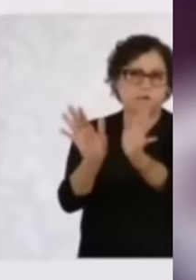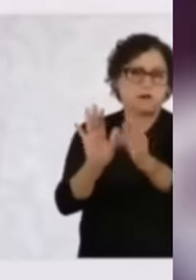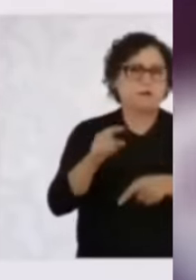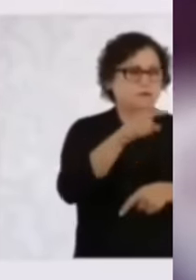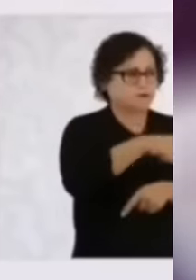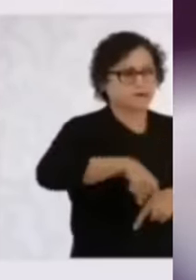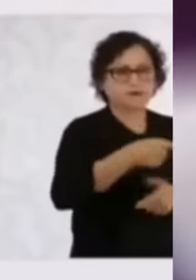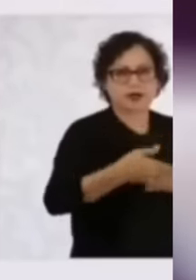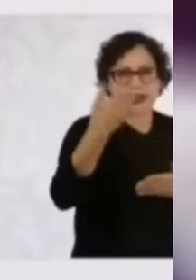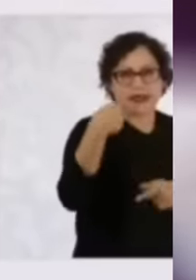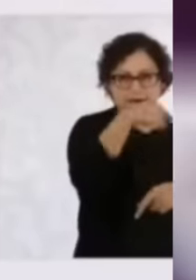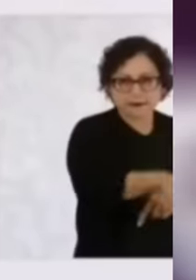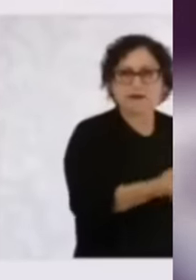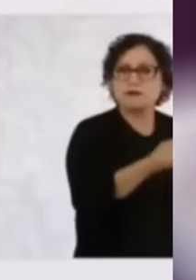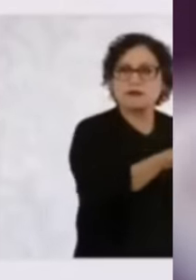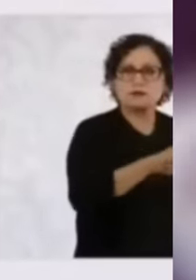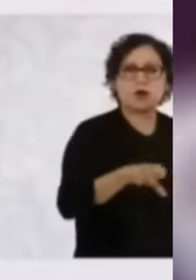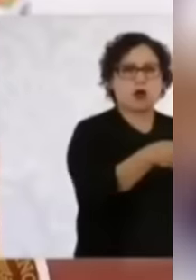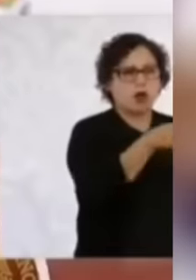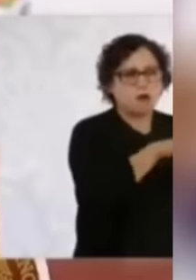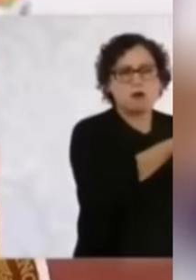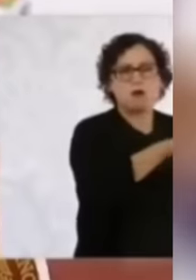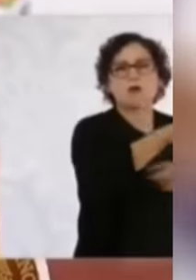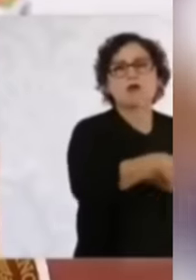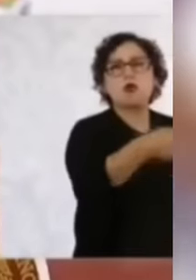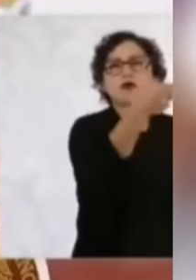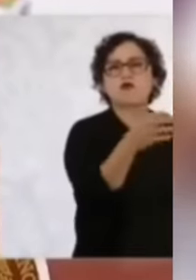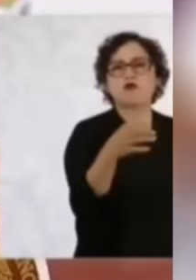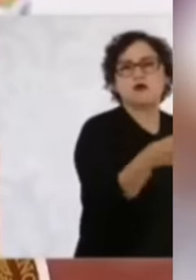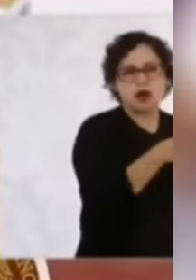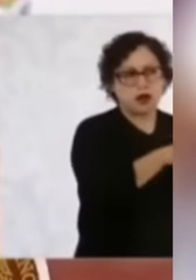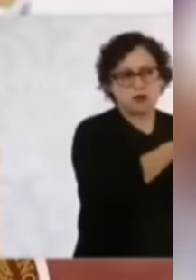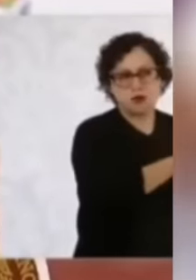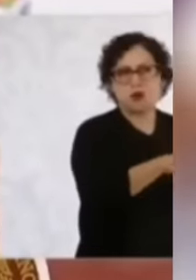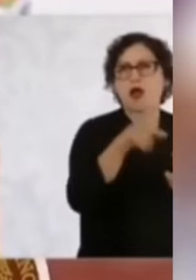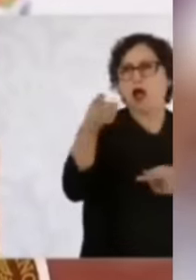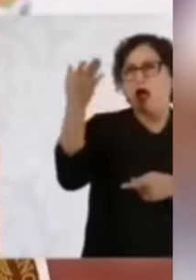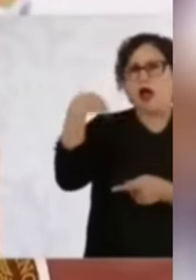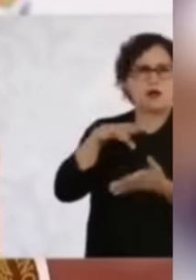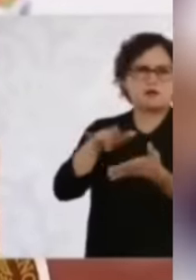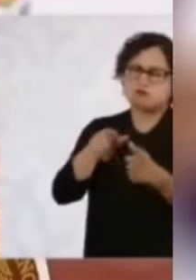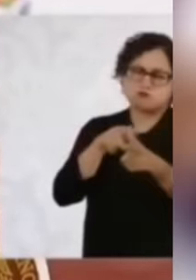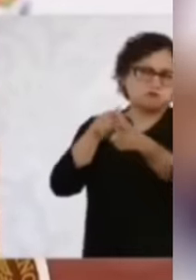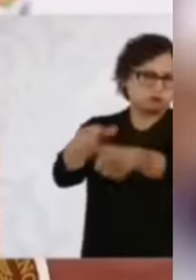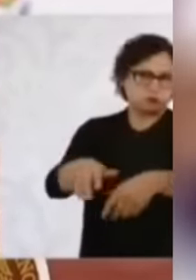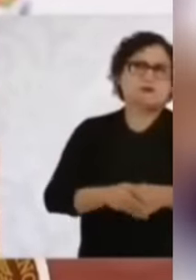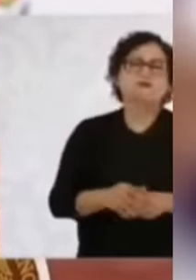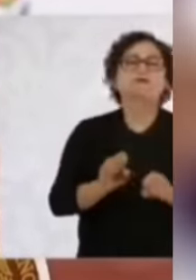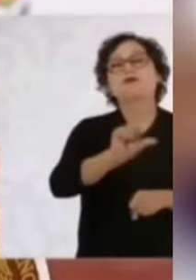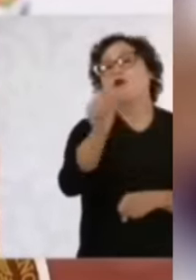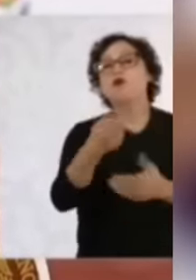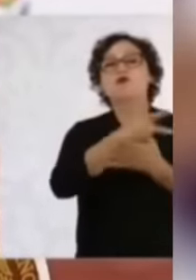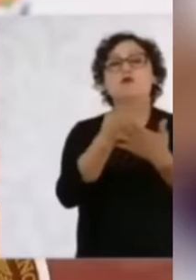se hacía en el pasado, sino a fortalecer los apoyos que ya se están dando. Y la otra es el precio de garantía, que ya venía también